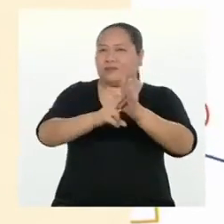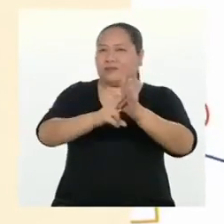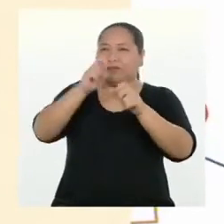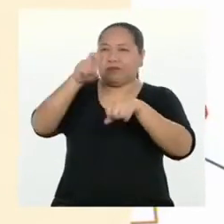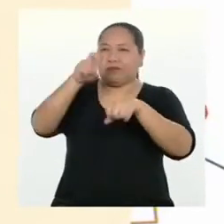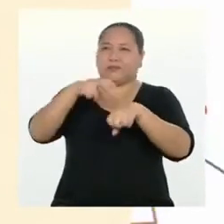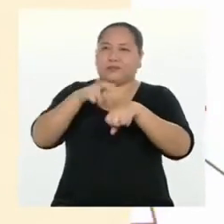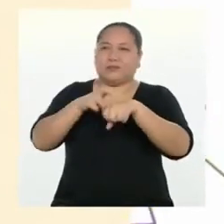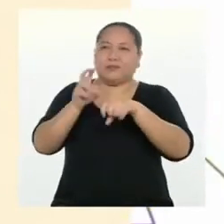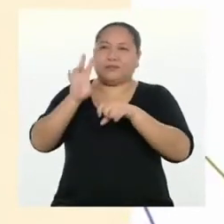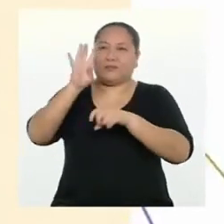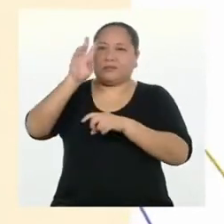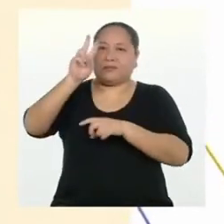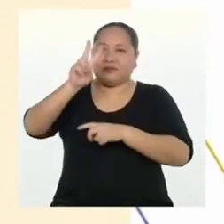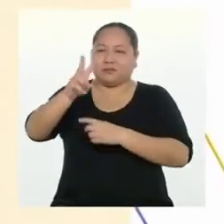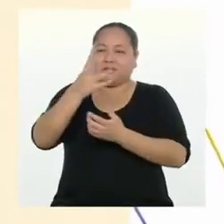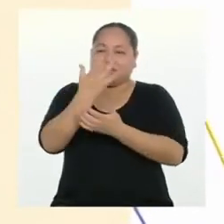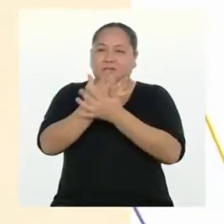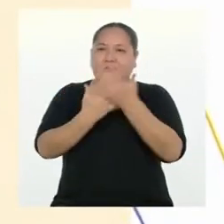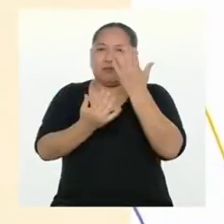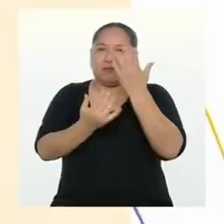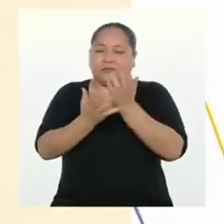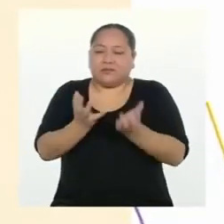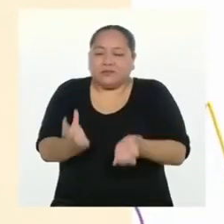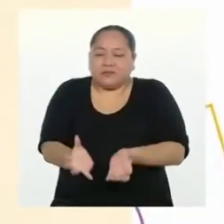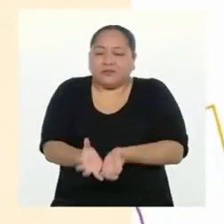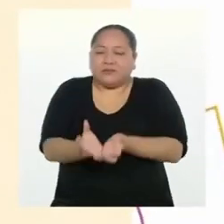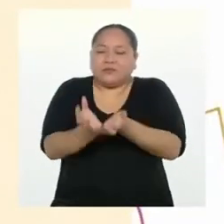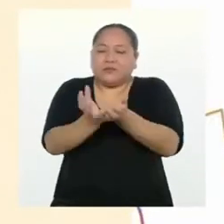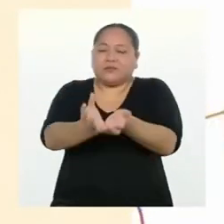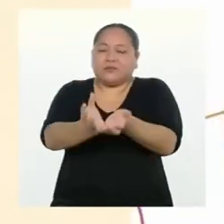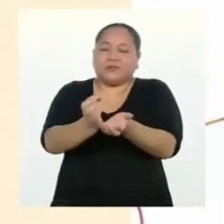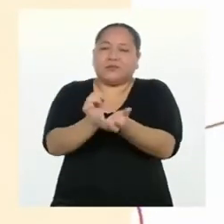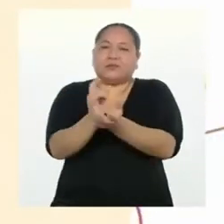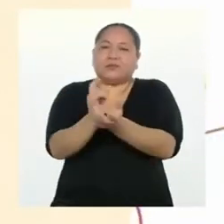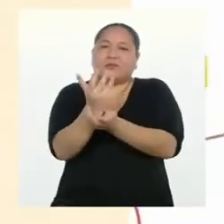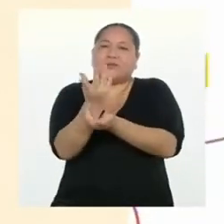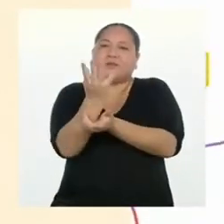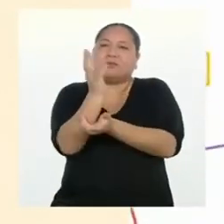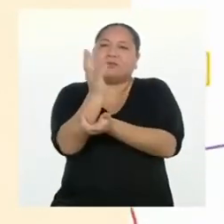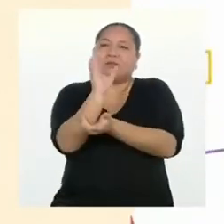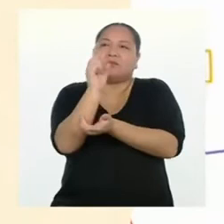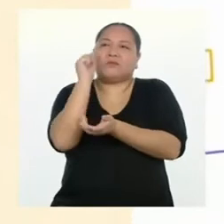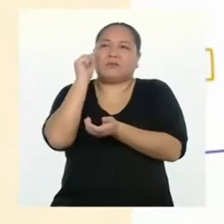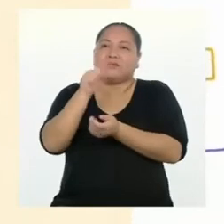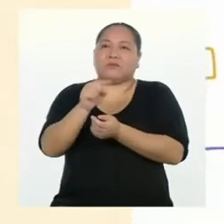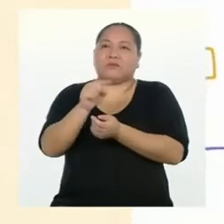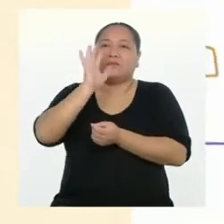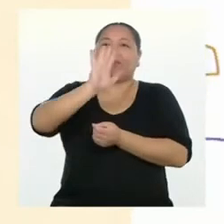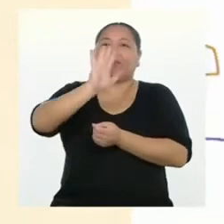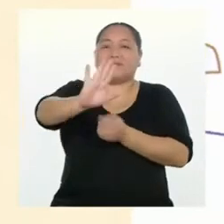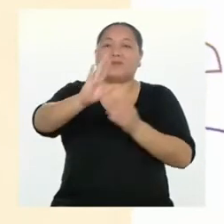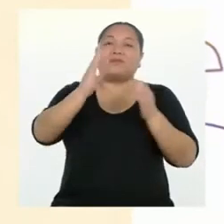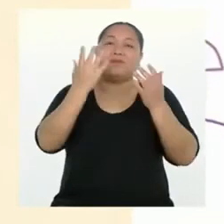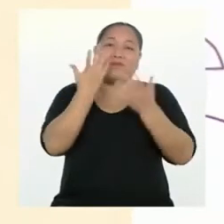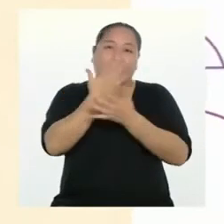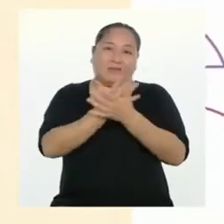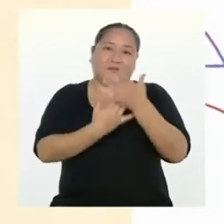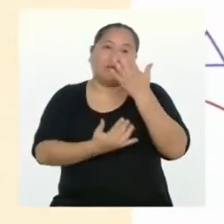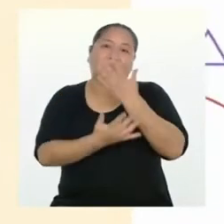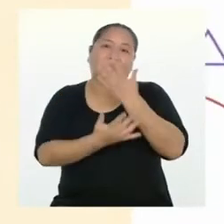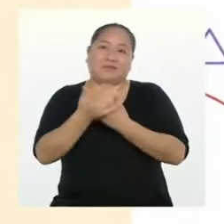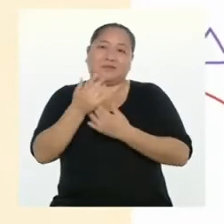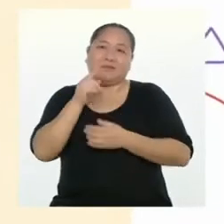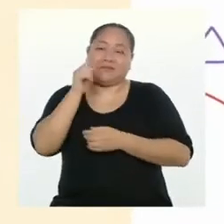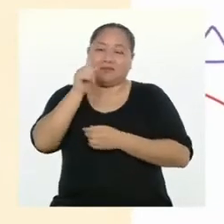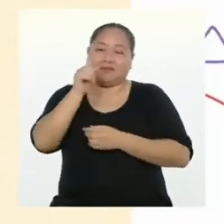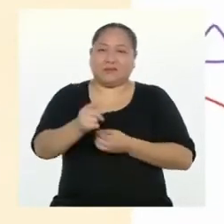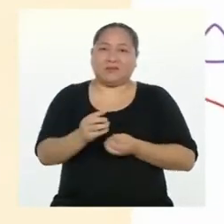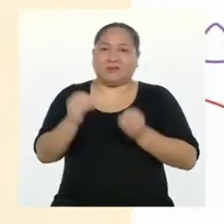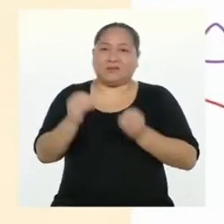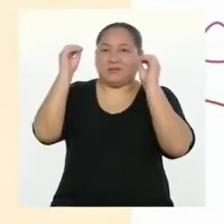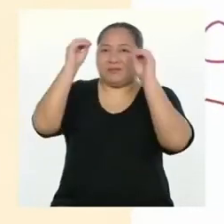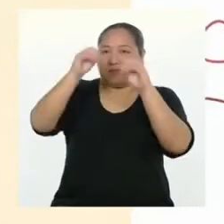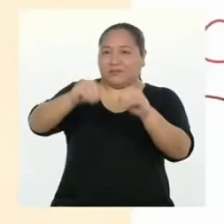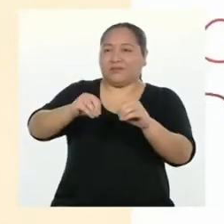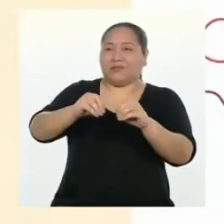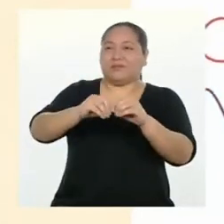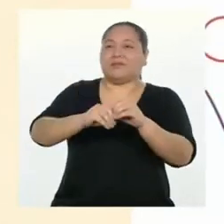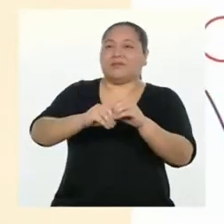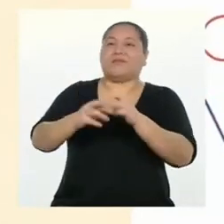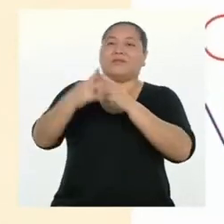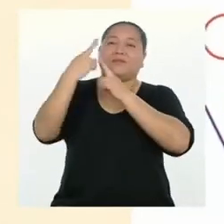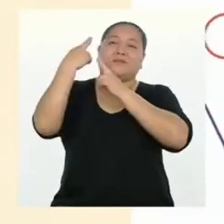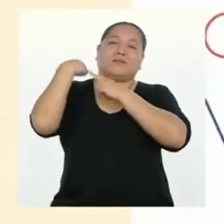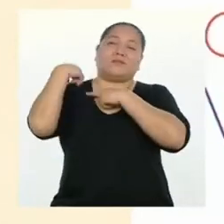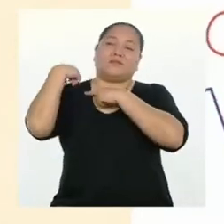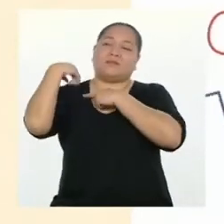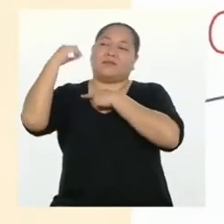que están sosteniendo una planta. Todo ello se refuerza con el eslogan, está en tus manos, que resalta el grado de responsabilidad que tiene